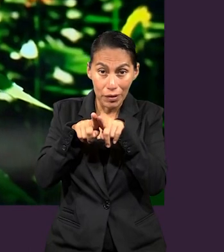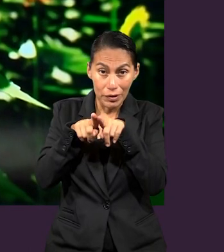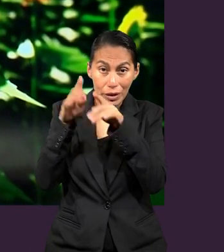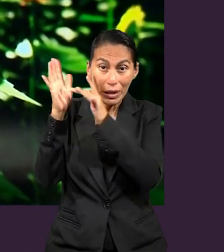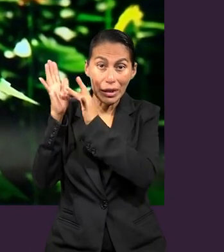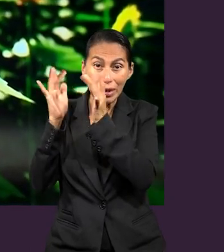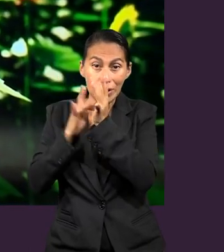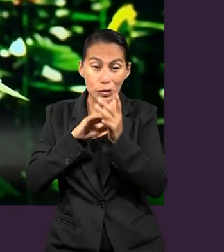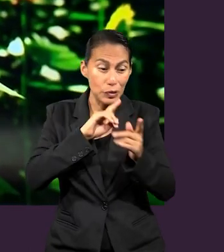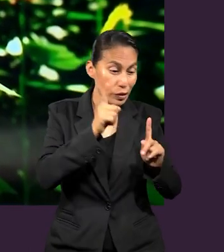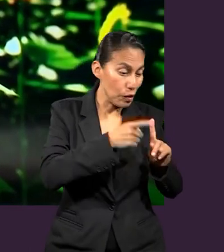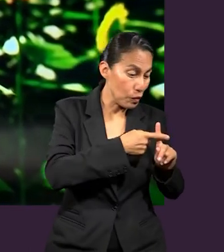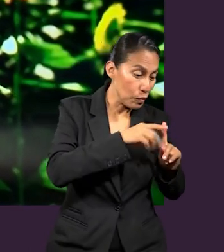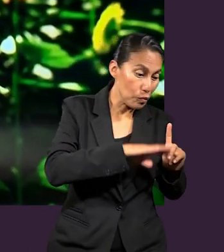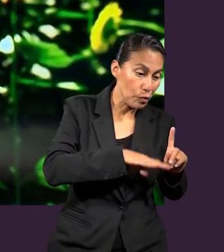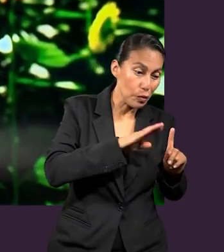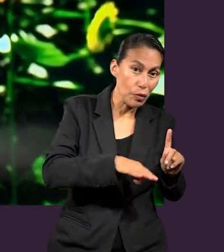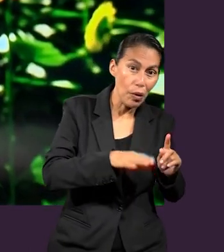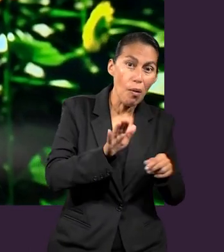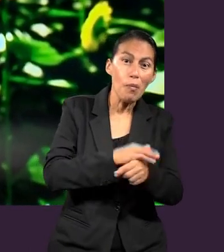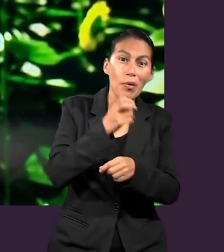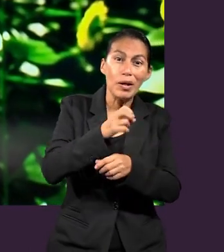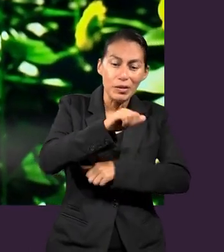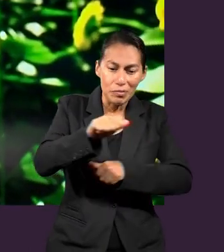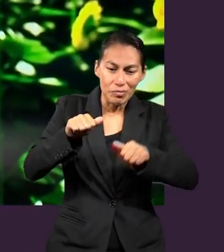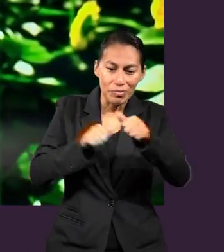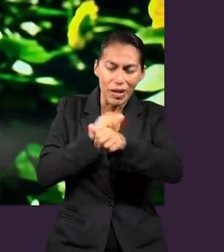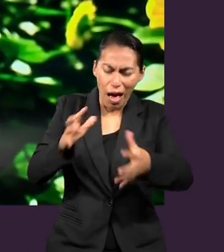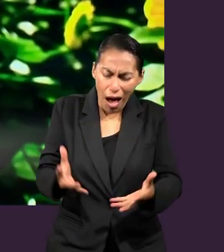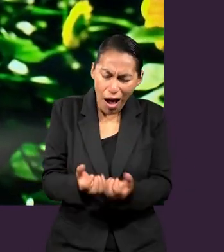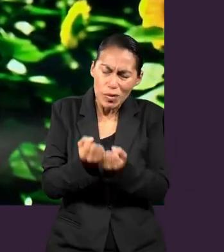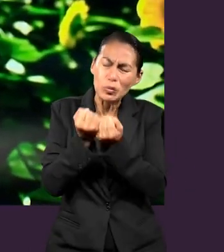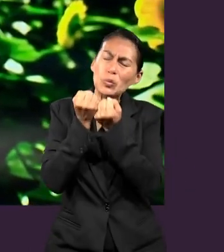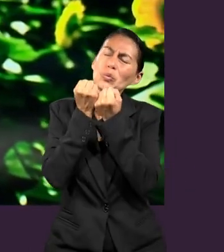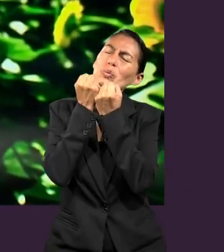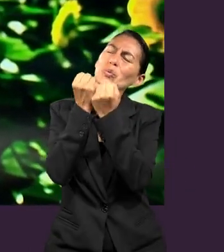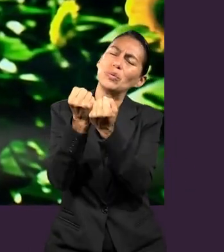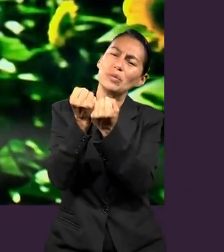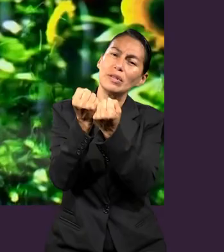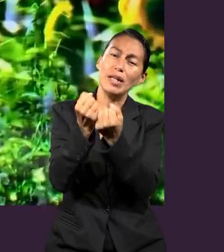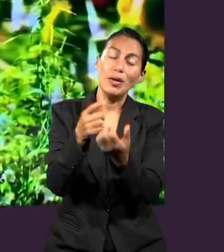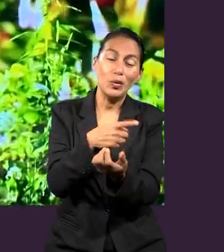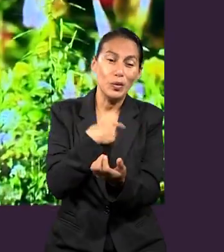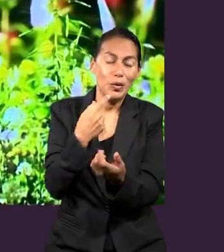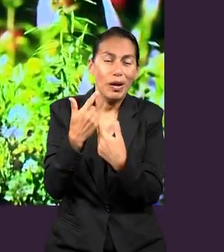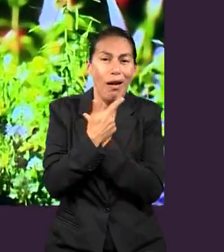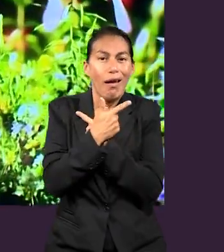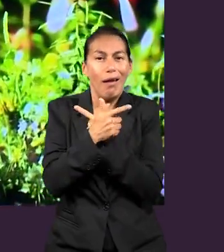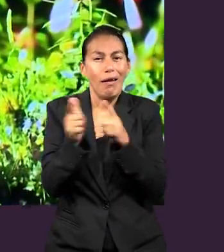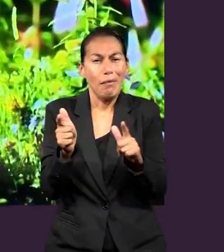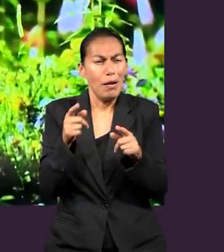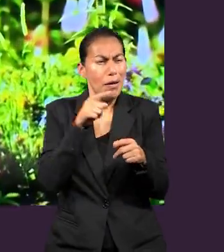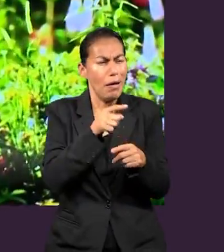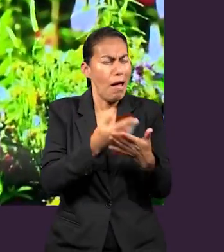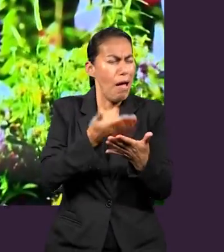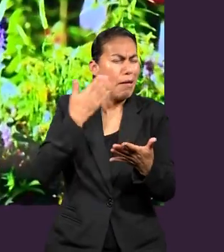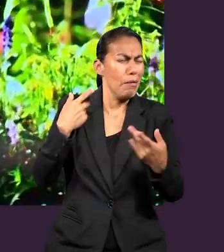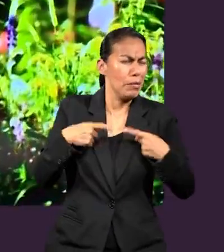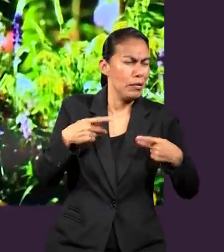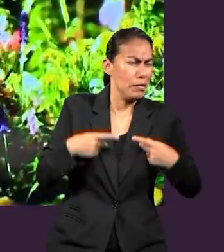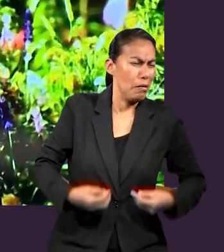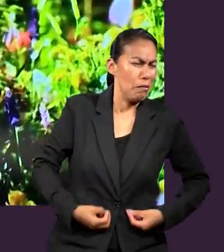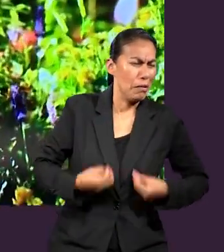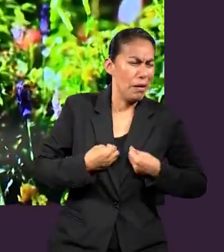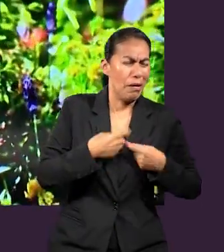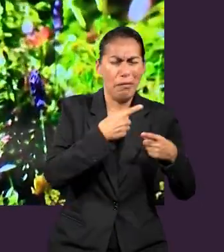Nos ha salvado. Y nos ofrece un nuevo estilo de vivir que es muy diferente a cómo vivían los